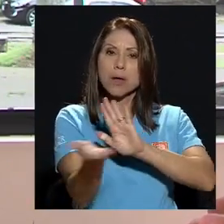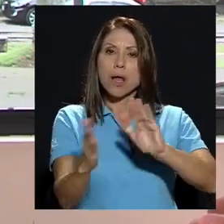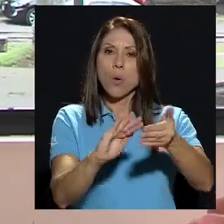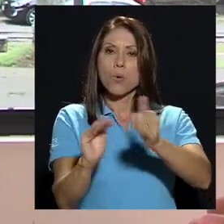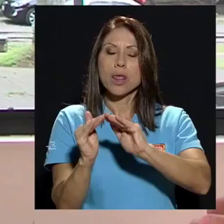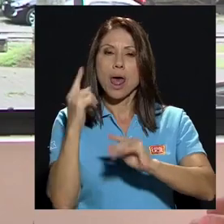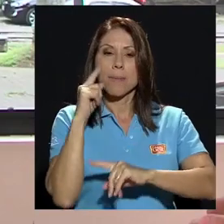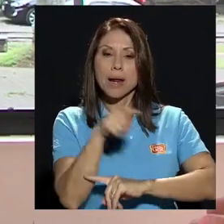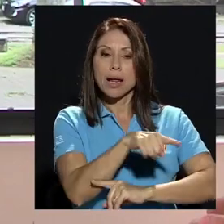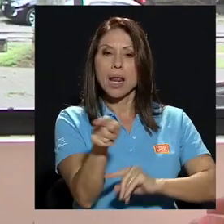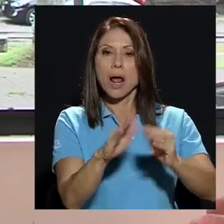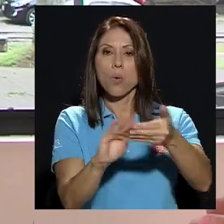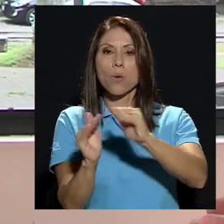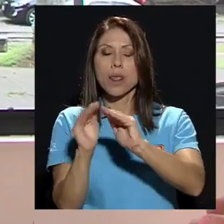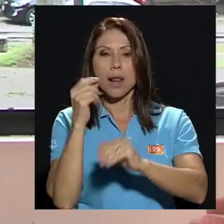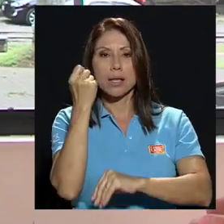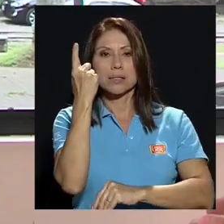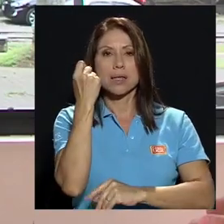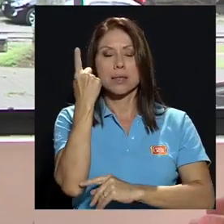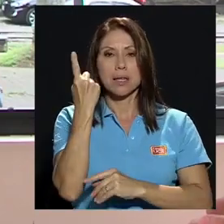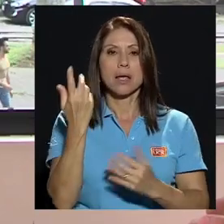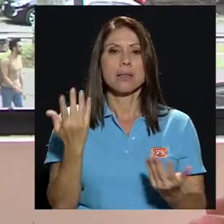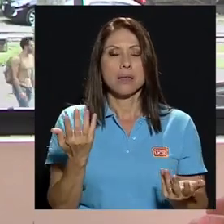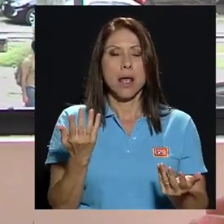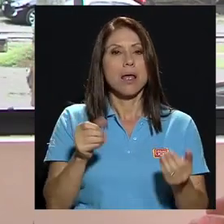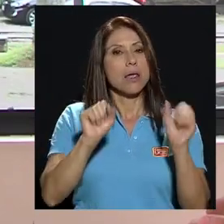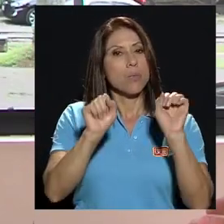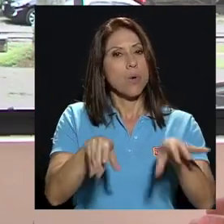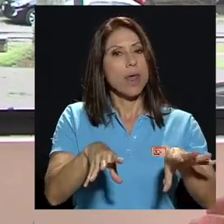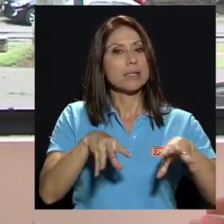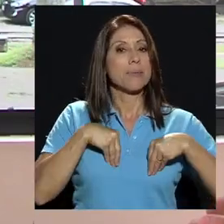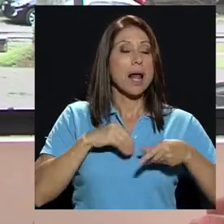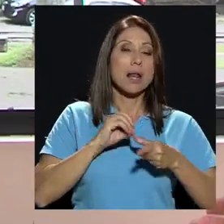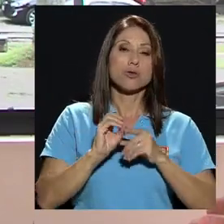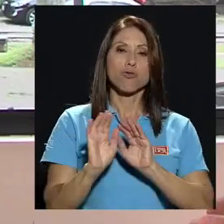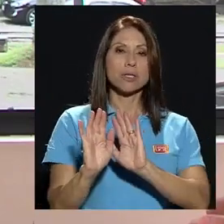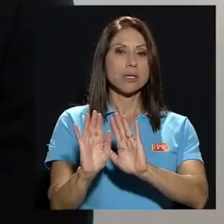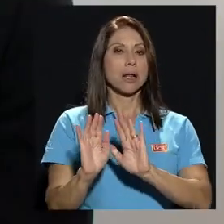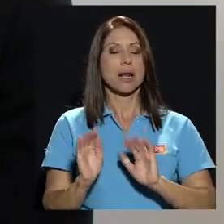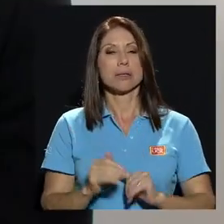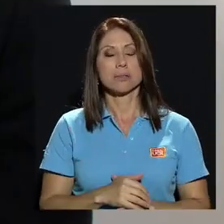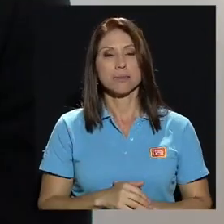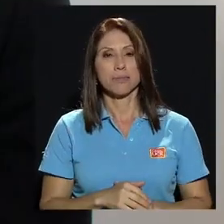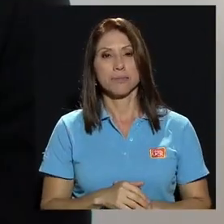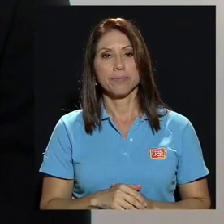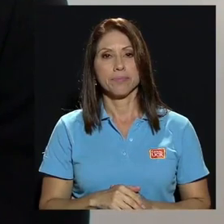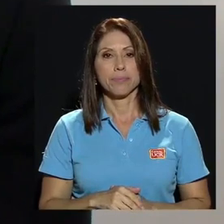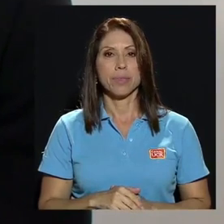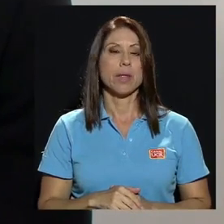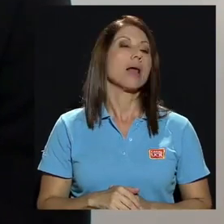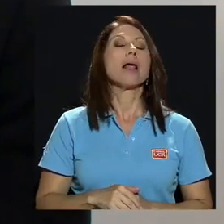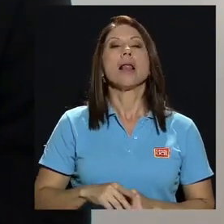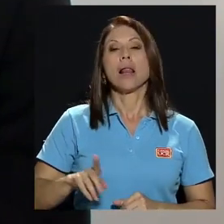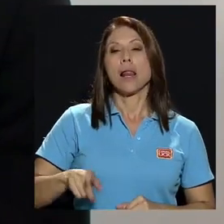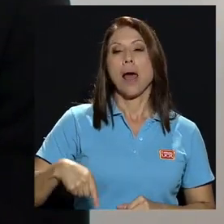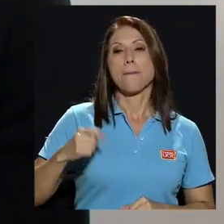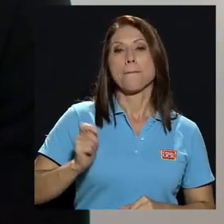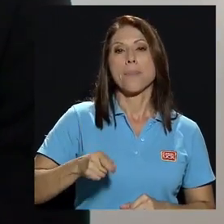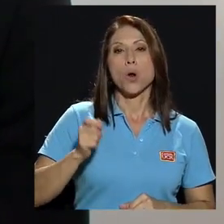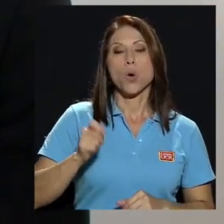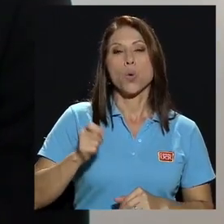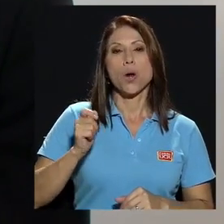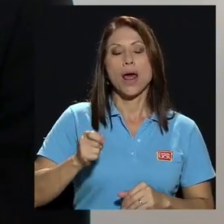comunidad las entienda y pueda también aceptarlas o rechazarlas, obviamente. La Procuraduría de la Ética